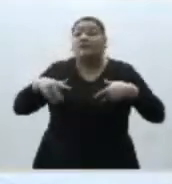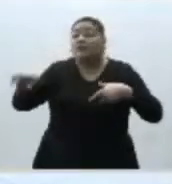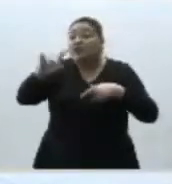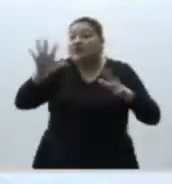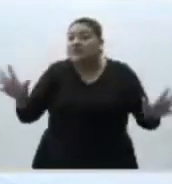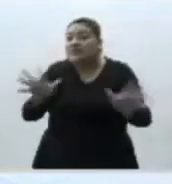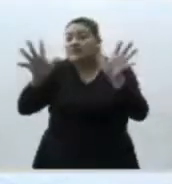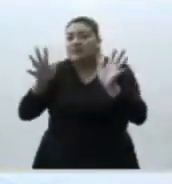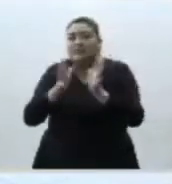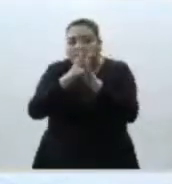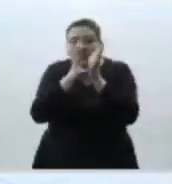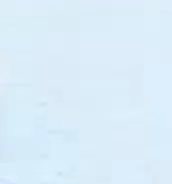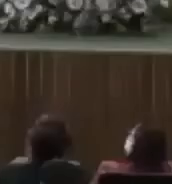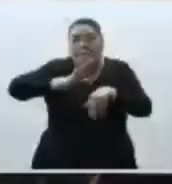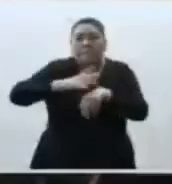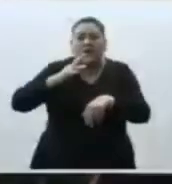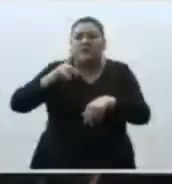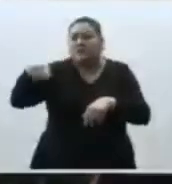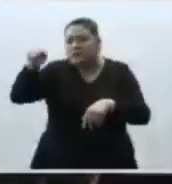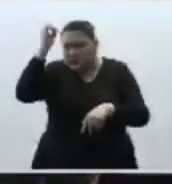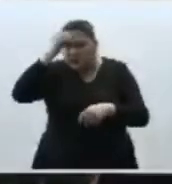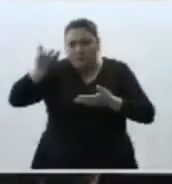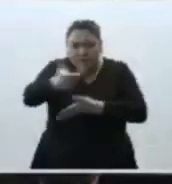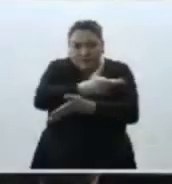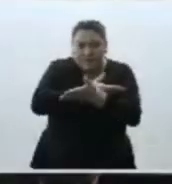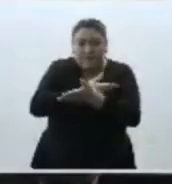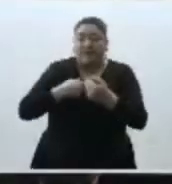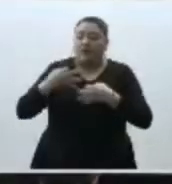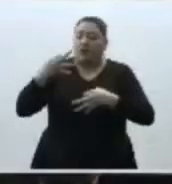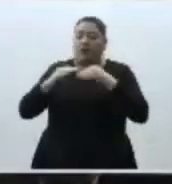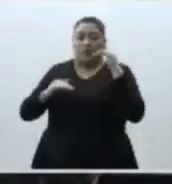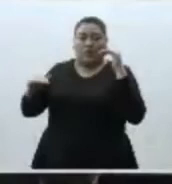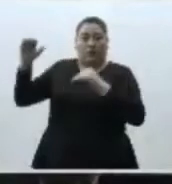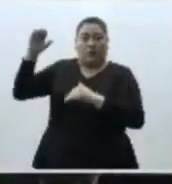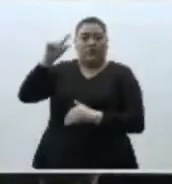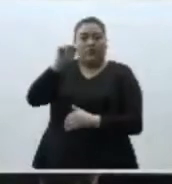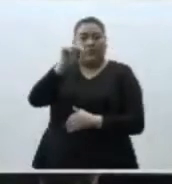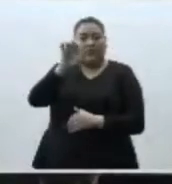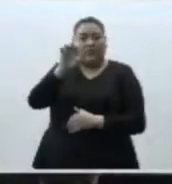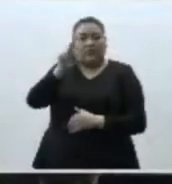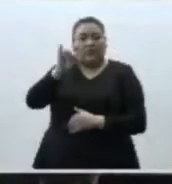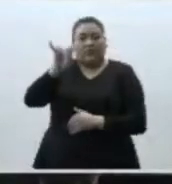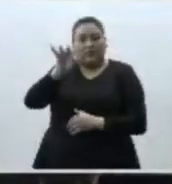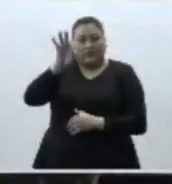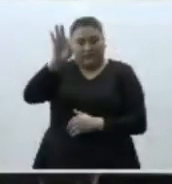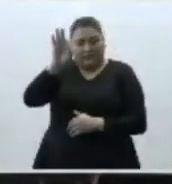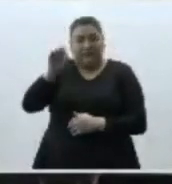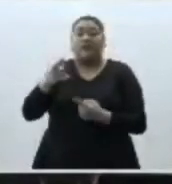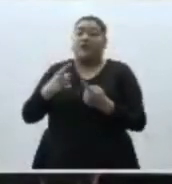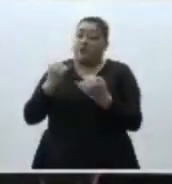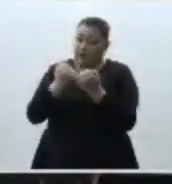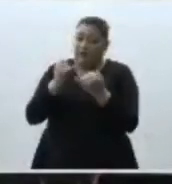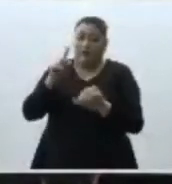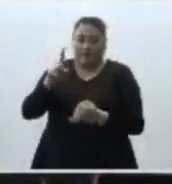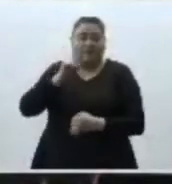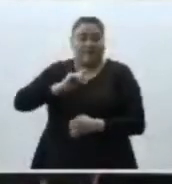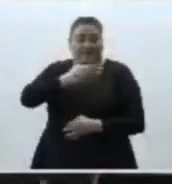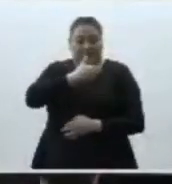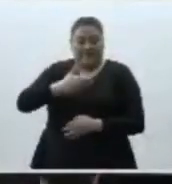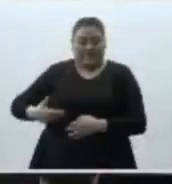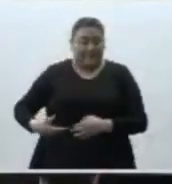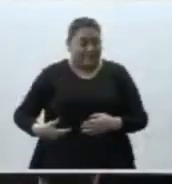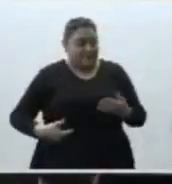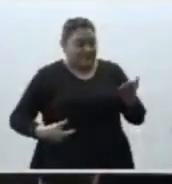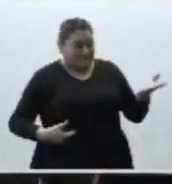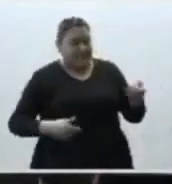al impulso de las tareas del Tribunal Electoral del Poder Judicial de la Federación, a su presidenta, al